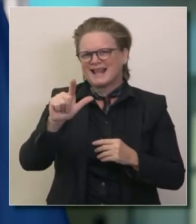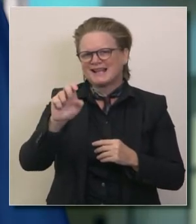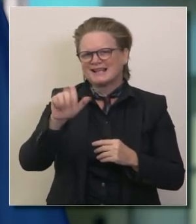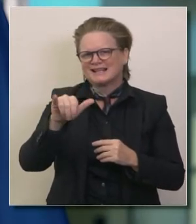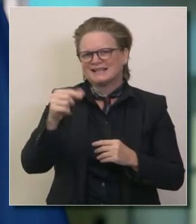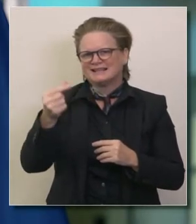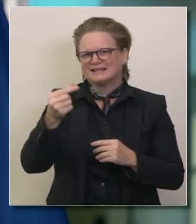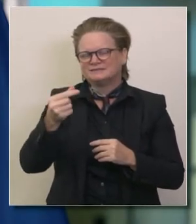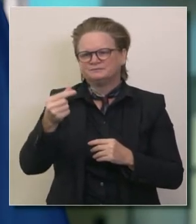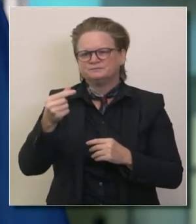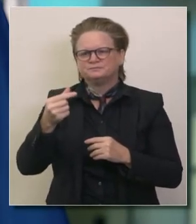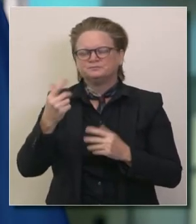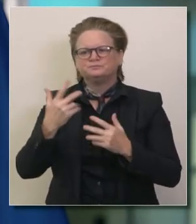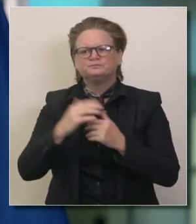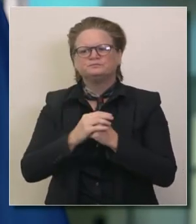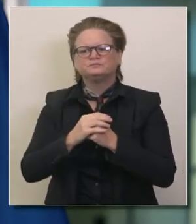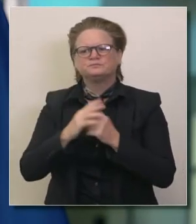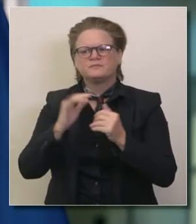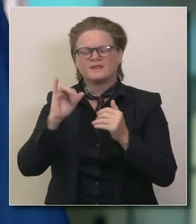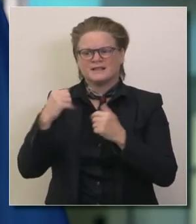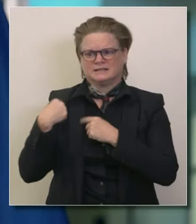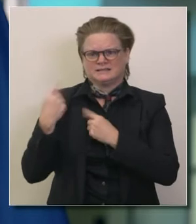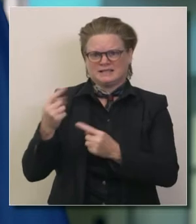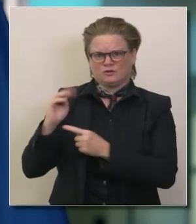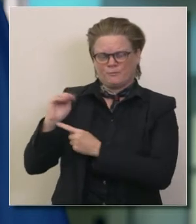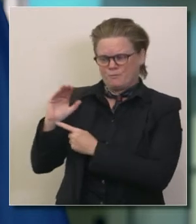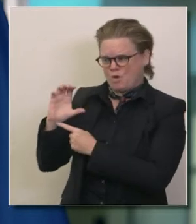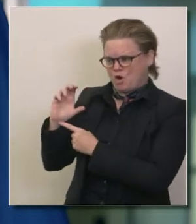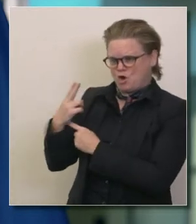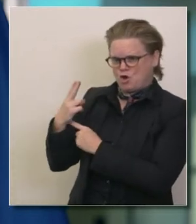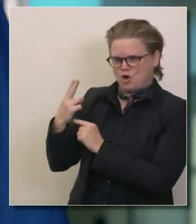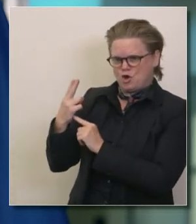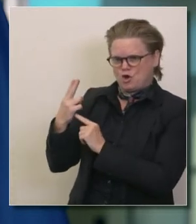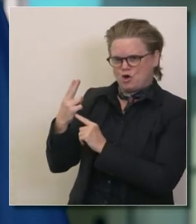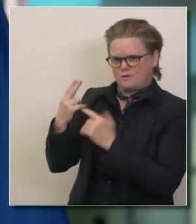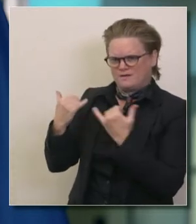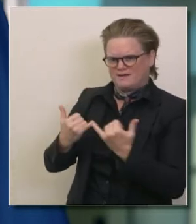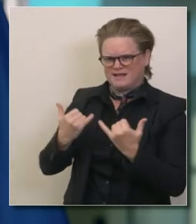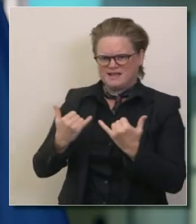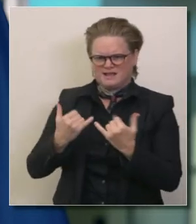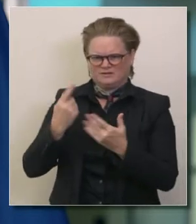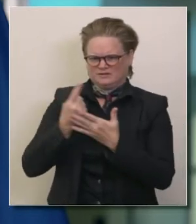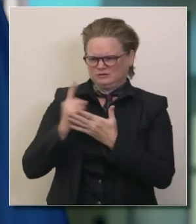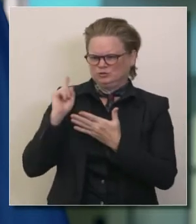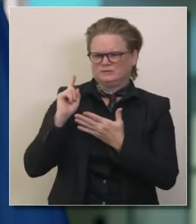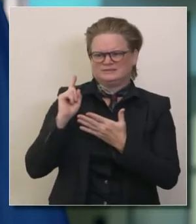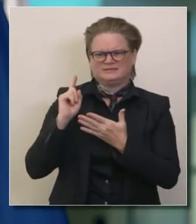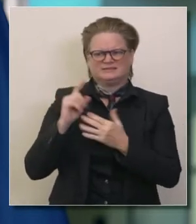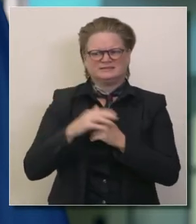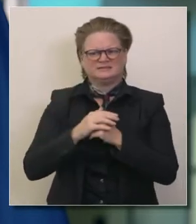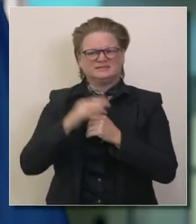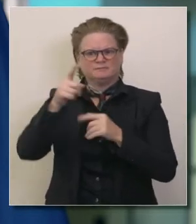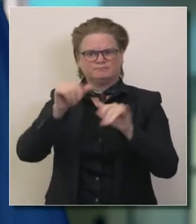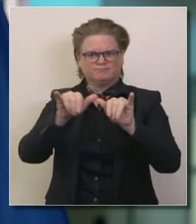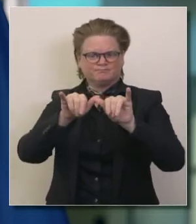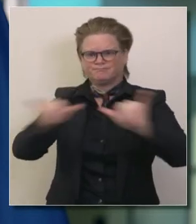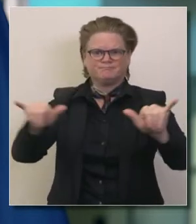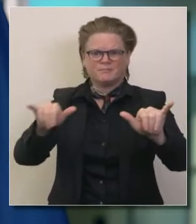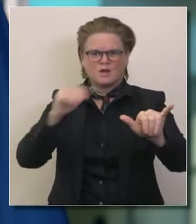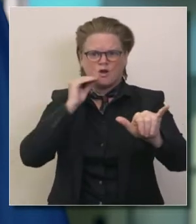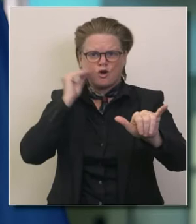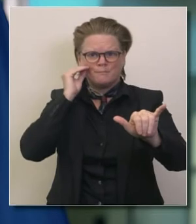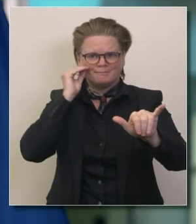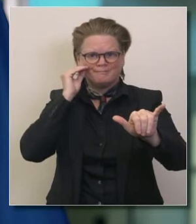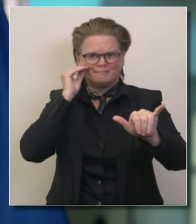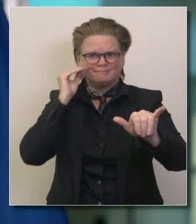al doctor Galli si nos puede dar un cronograma de cómo irán las cosas o sea cuál es la orden de permanecer en